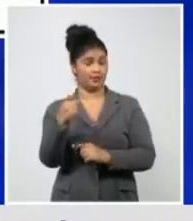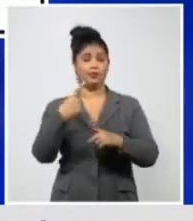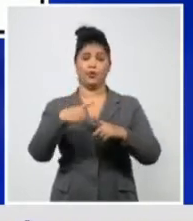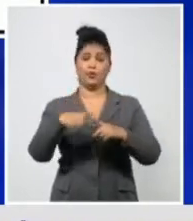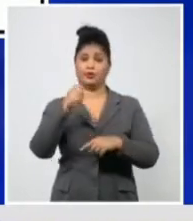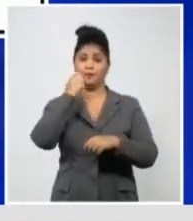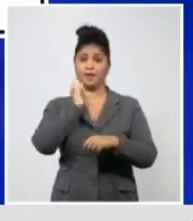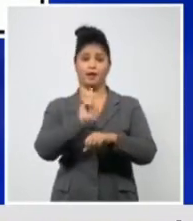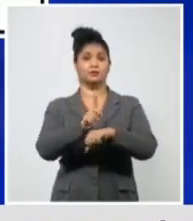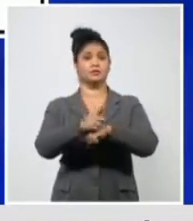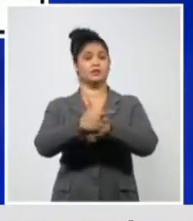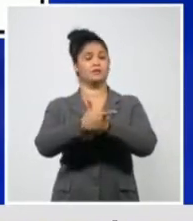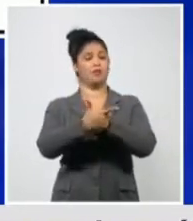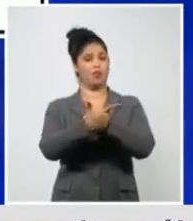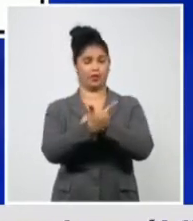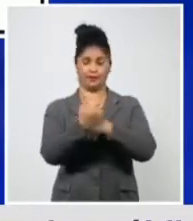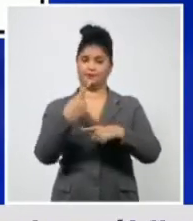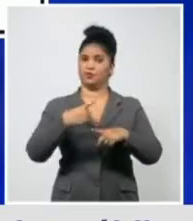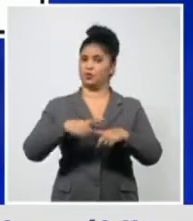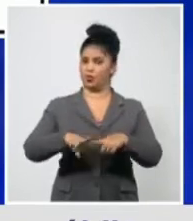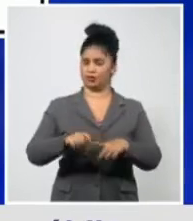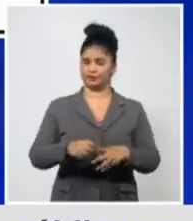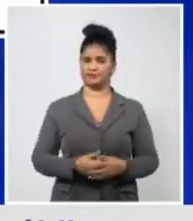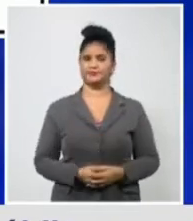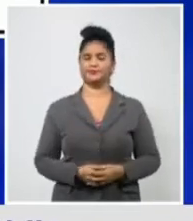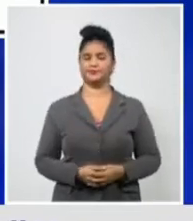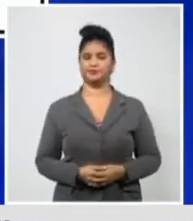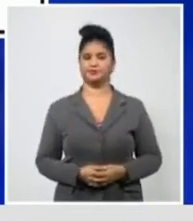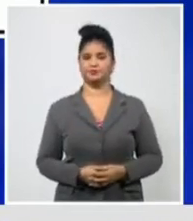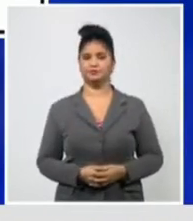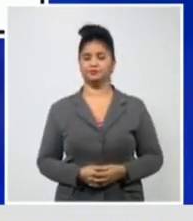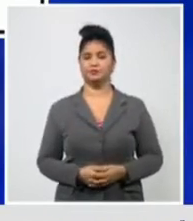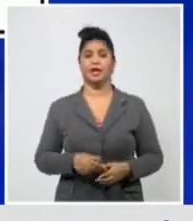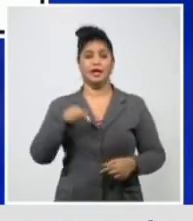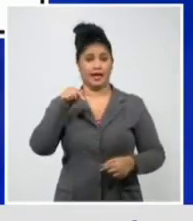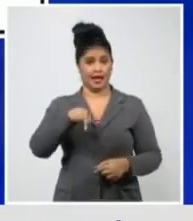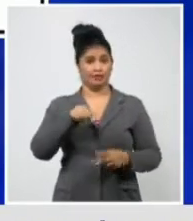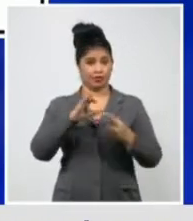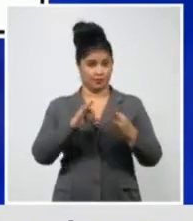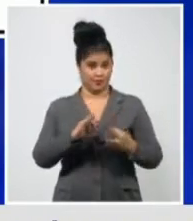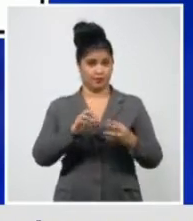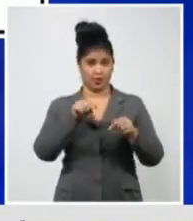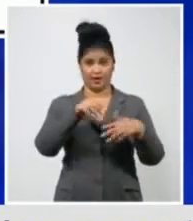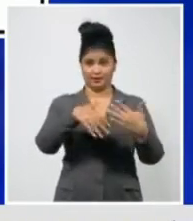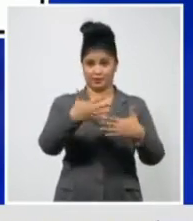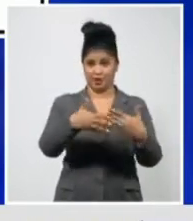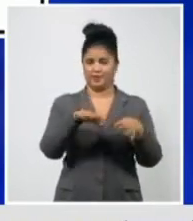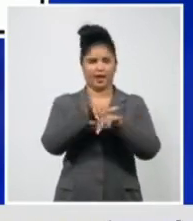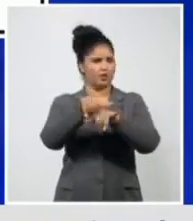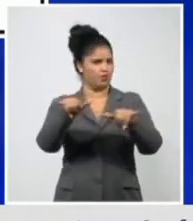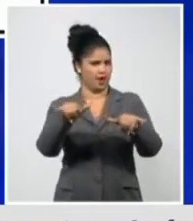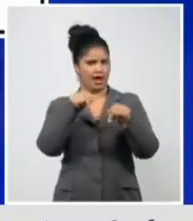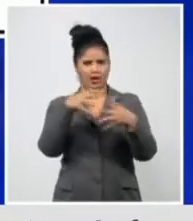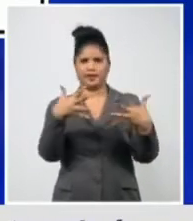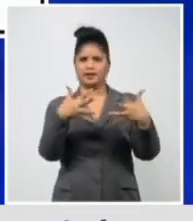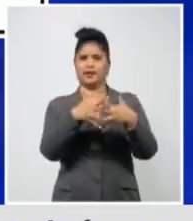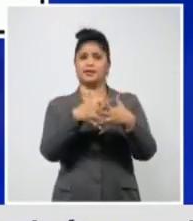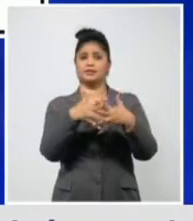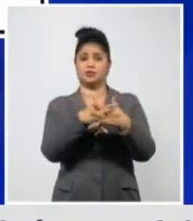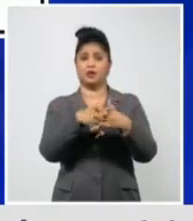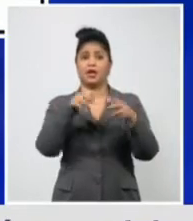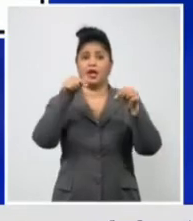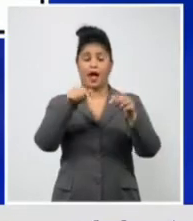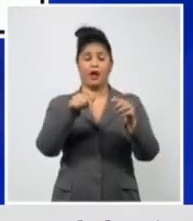se imponen sobre las demás. Y eso es lo que pasó a partir de esa gráfica, quizás no se ve, pero a partir de enero, las